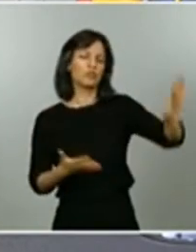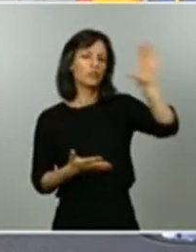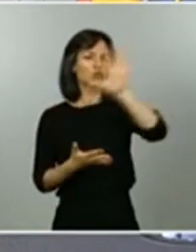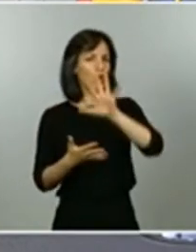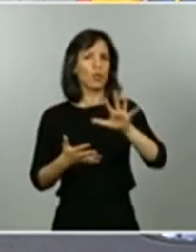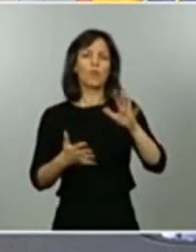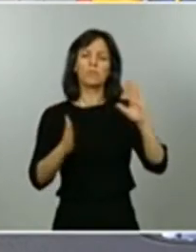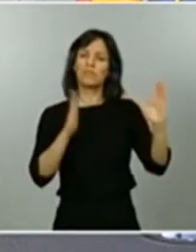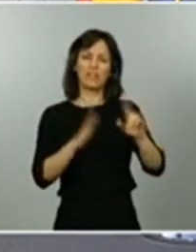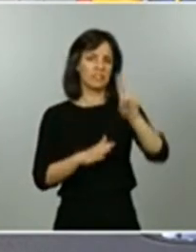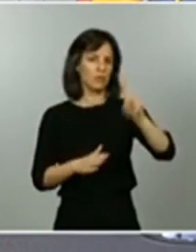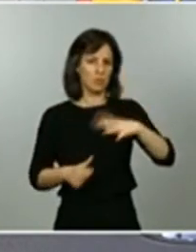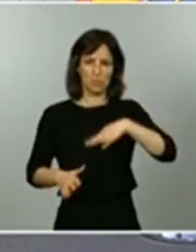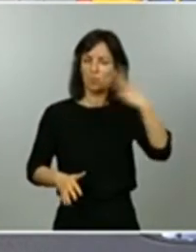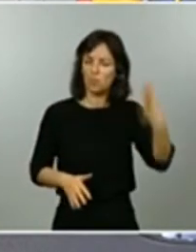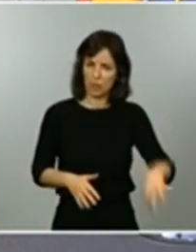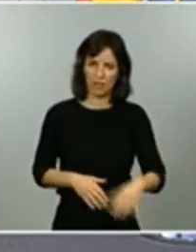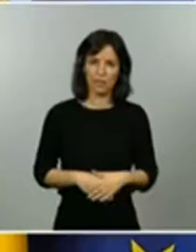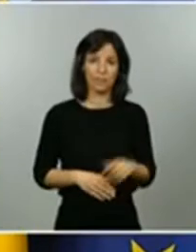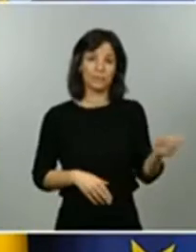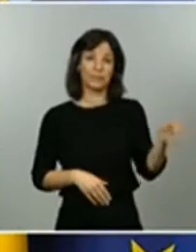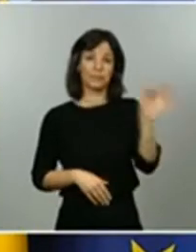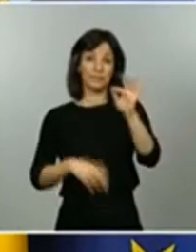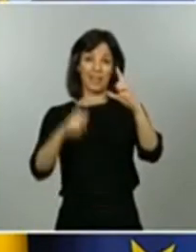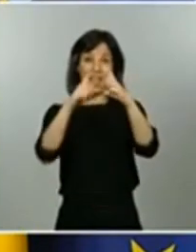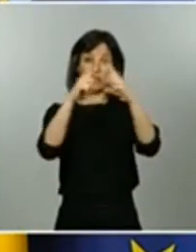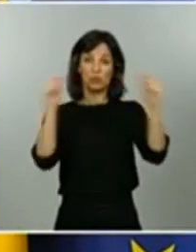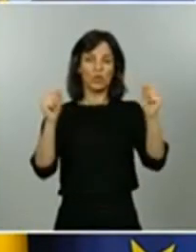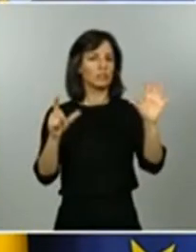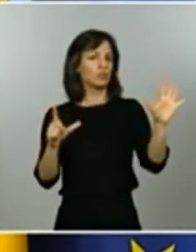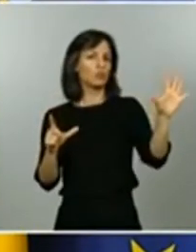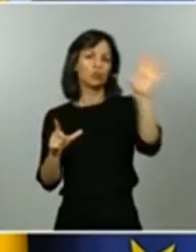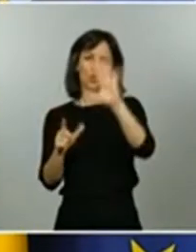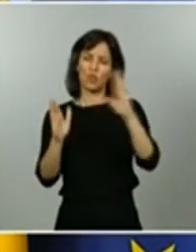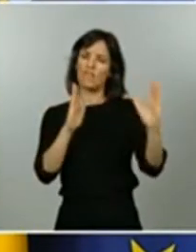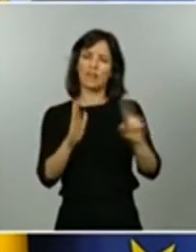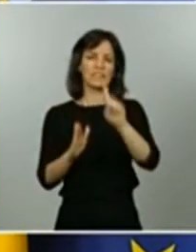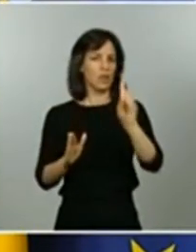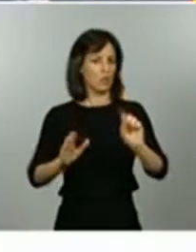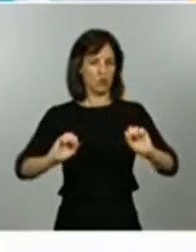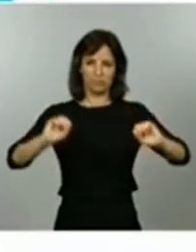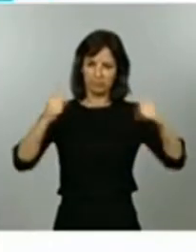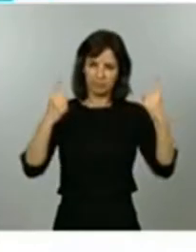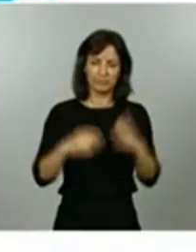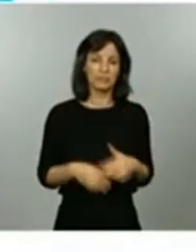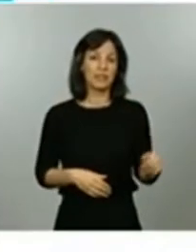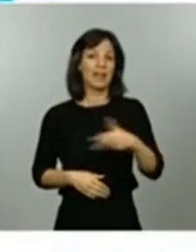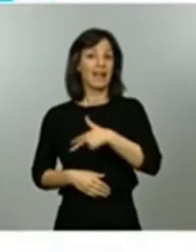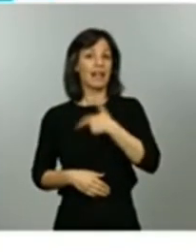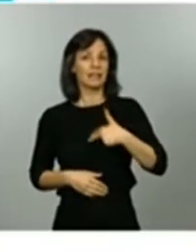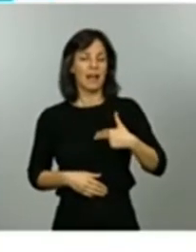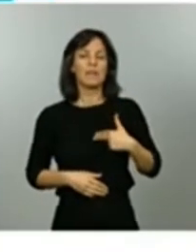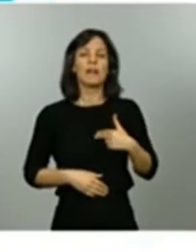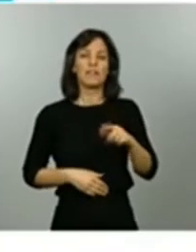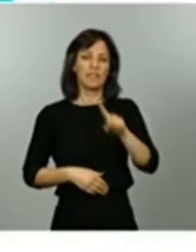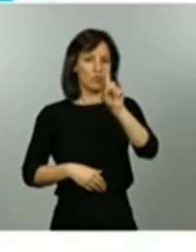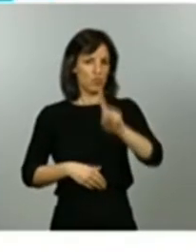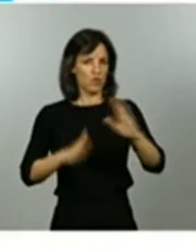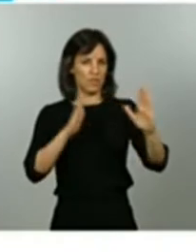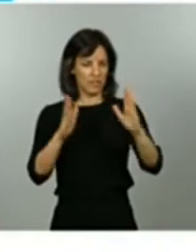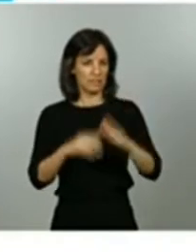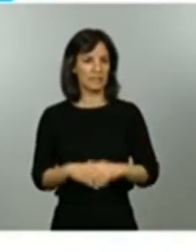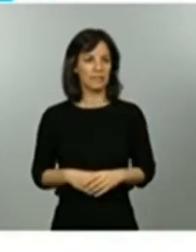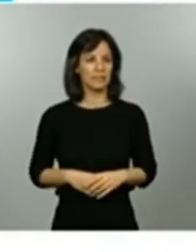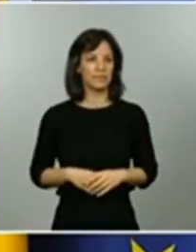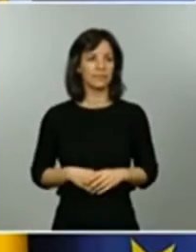en Asturias todo el territorio transita a la fase 1 Cantabria transita a la fase 1 en el País